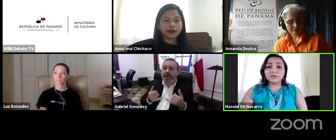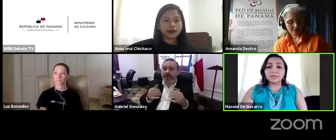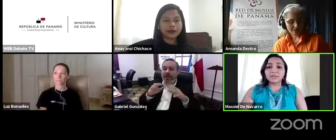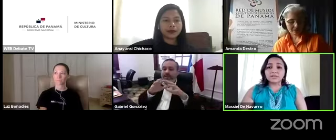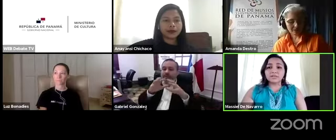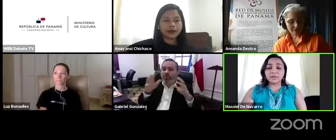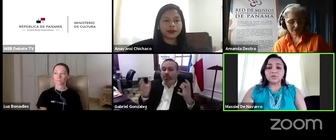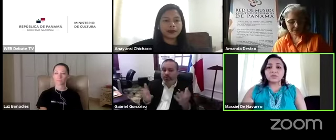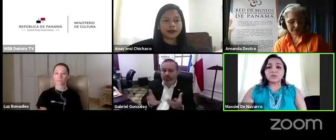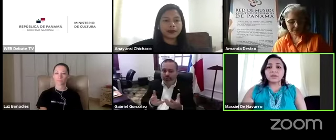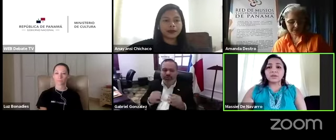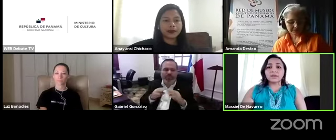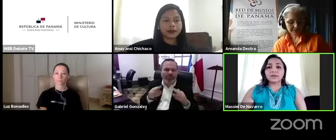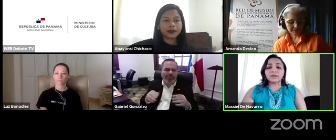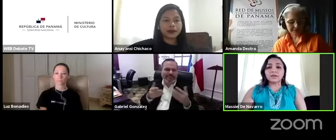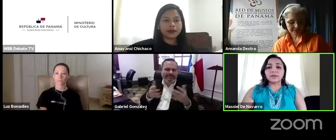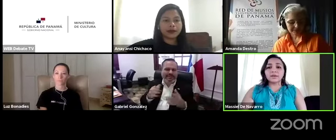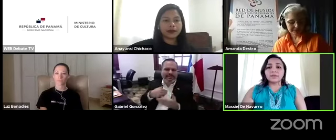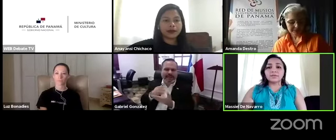desafío que necesitamos